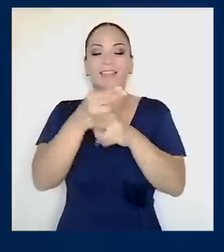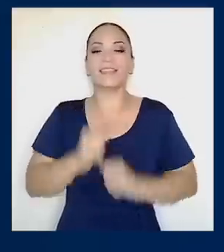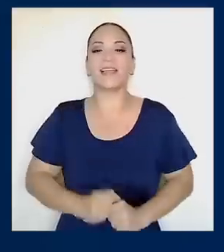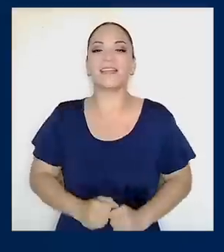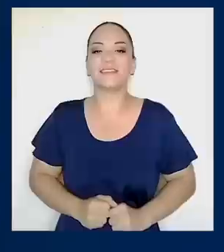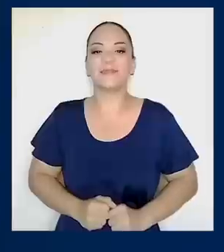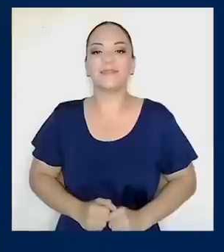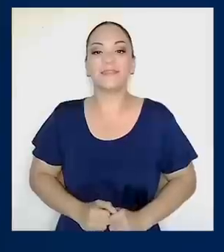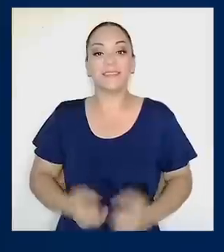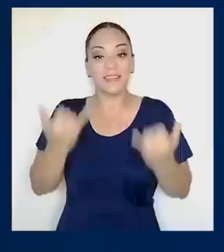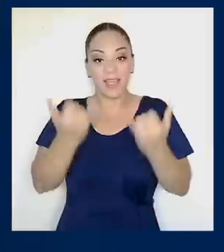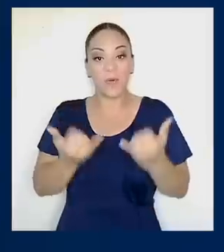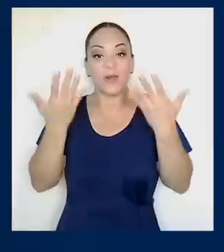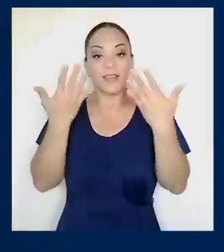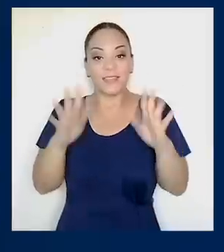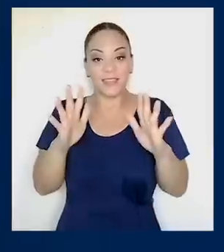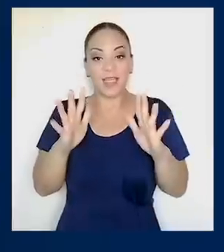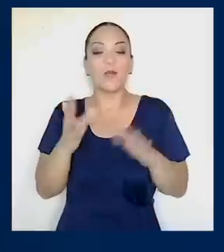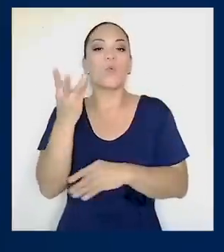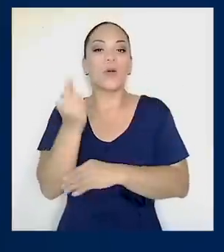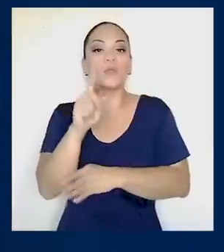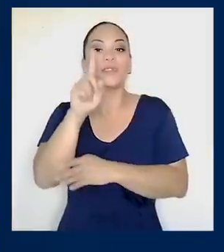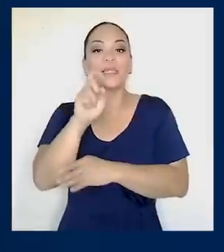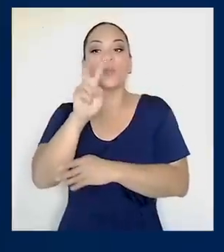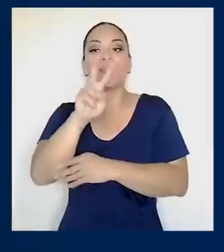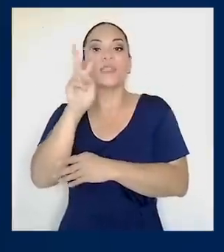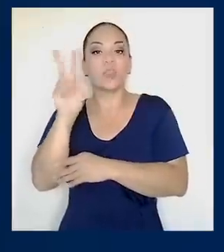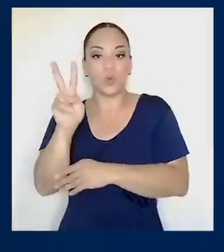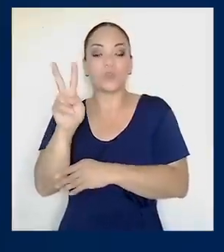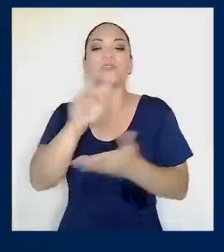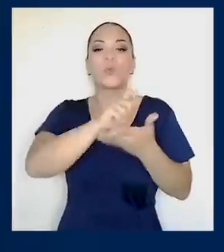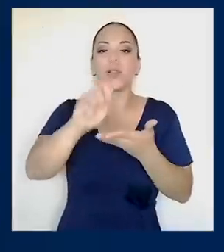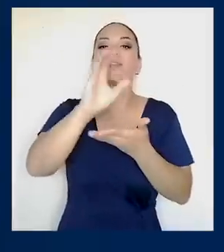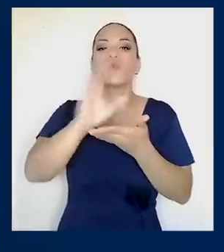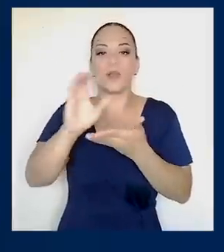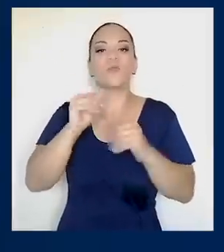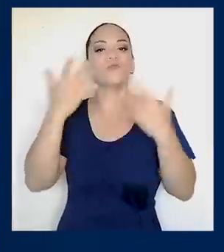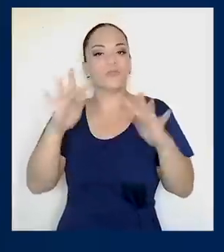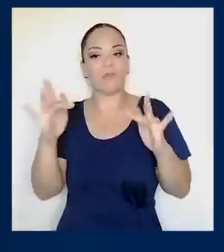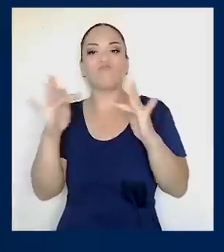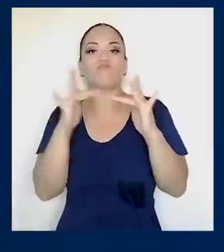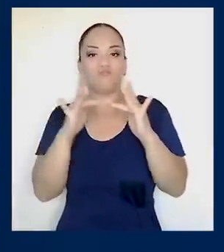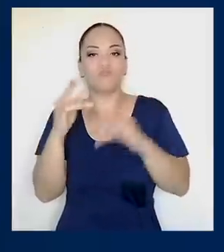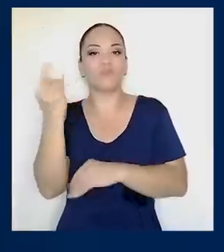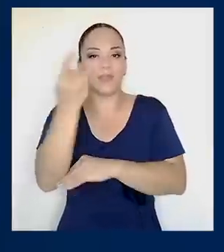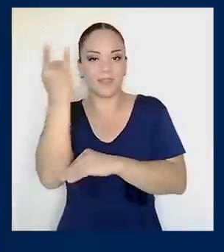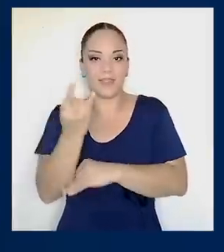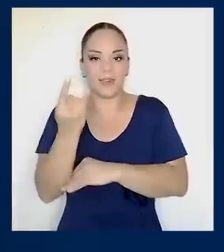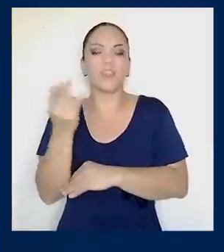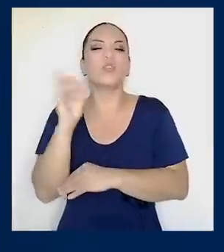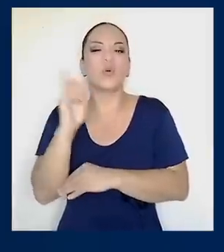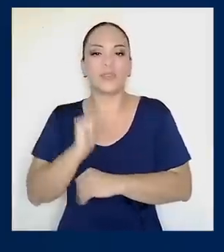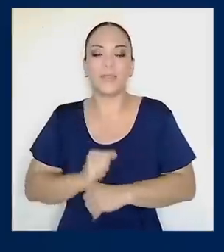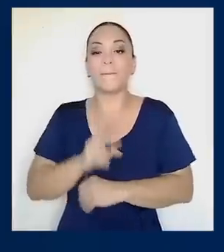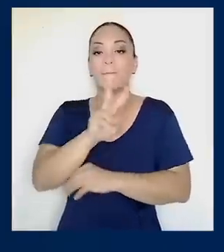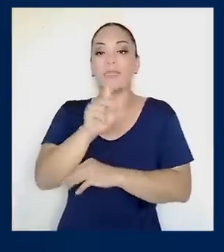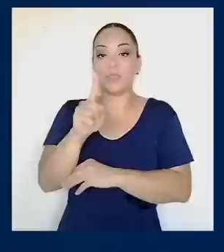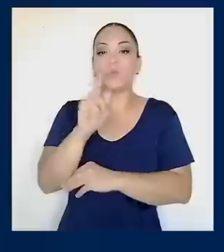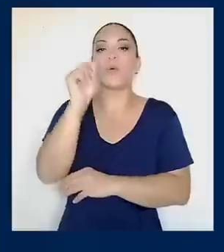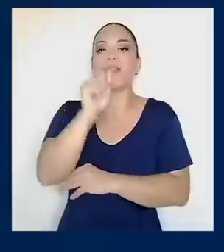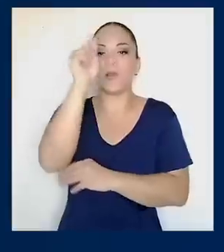Al día de hoy, ya están conectados 122 escuelas y colegios ubicados de la siguiente manera.